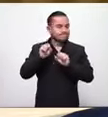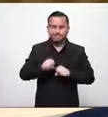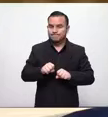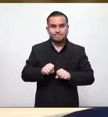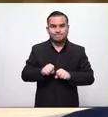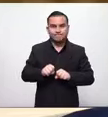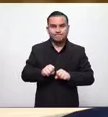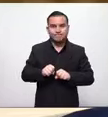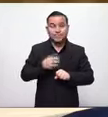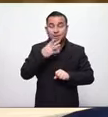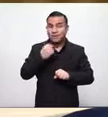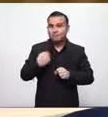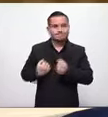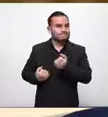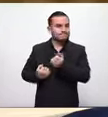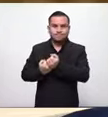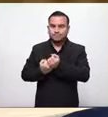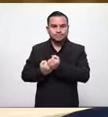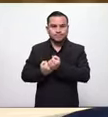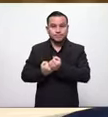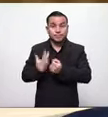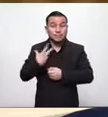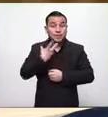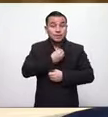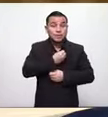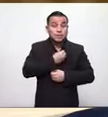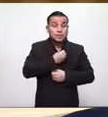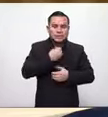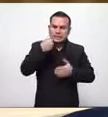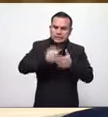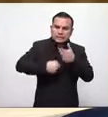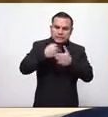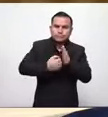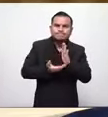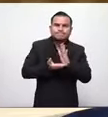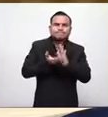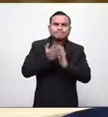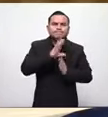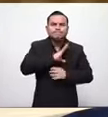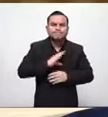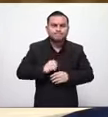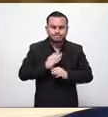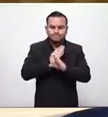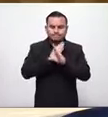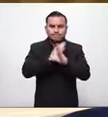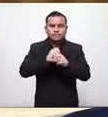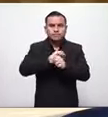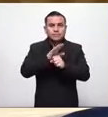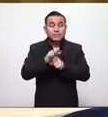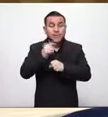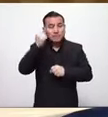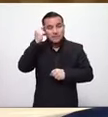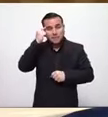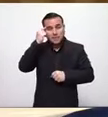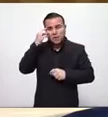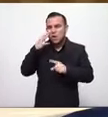así es gente que quizás el único objetivo o tienen dos tres objetivos